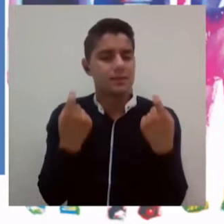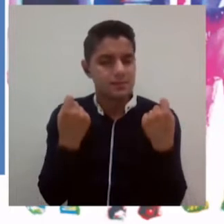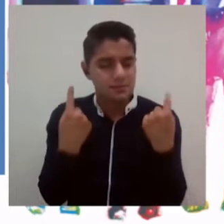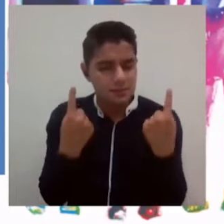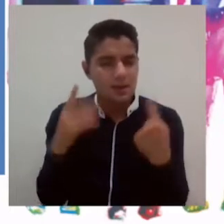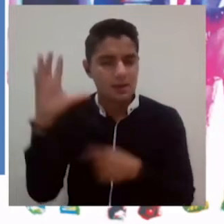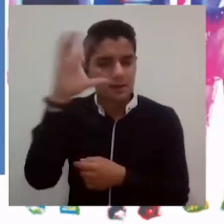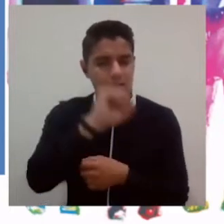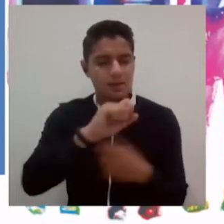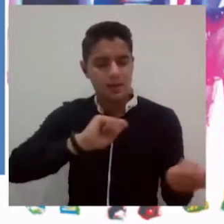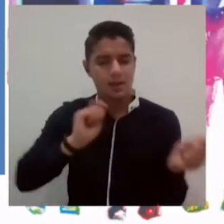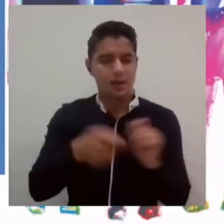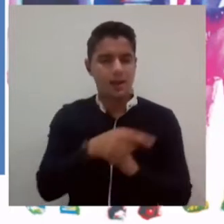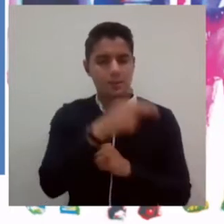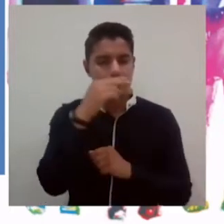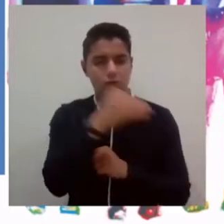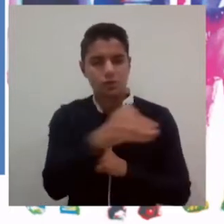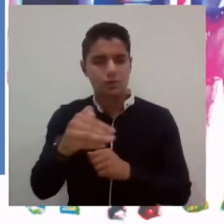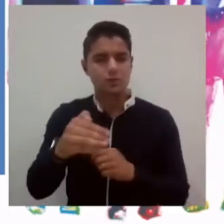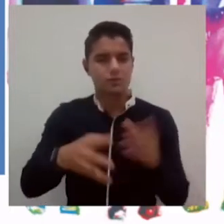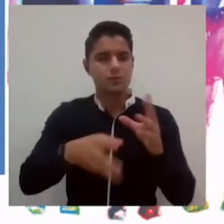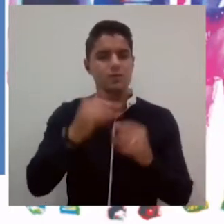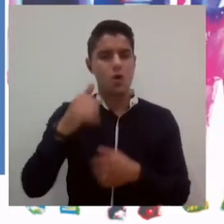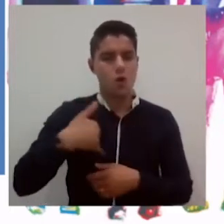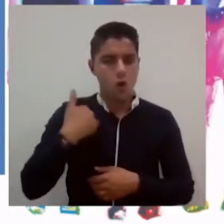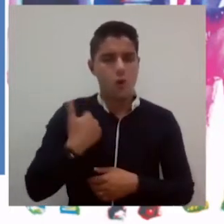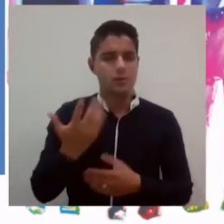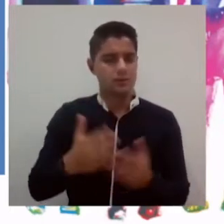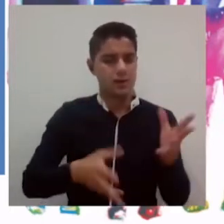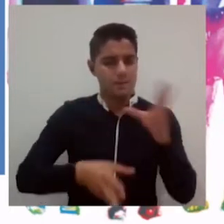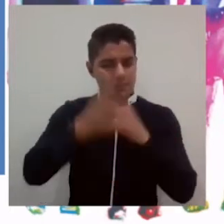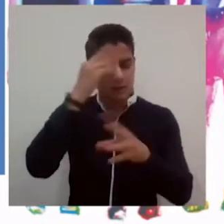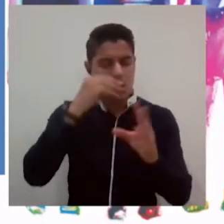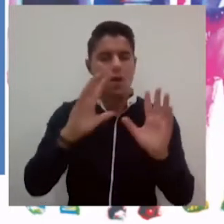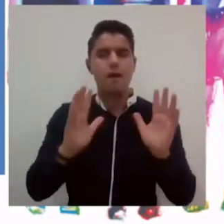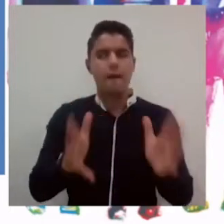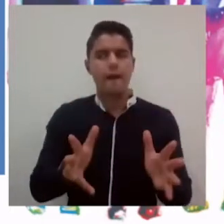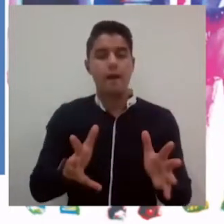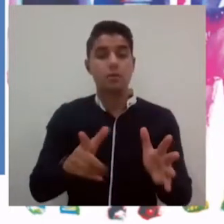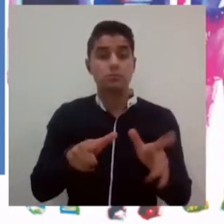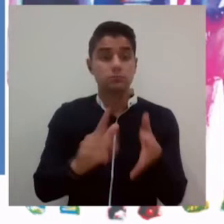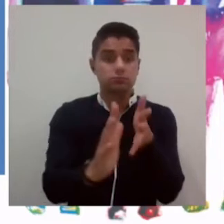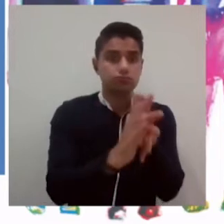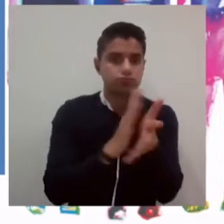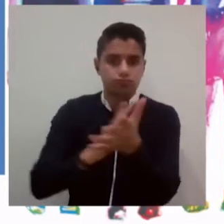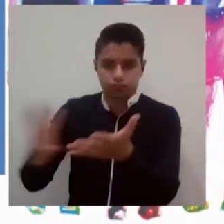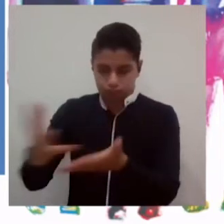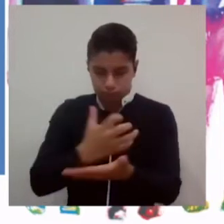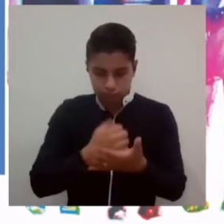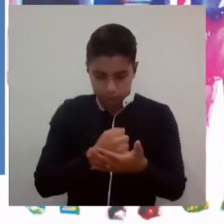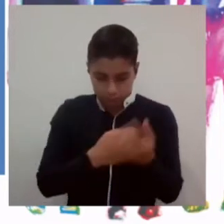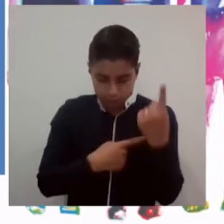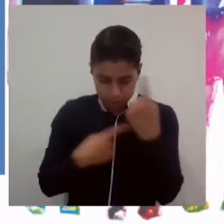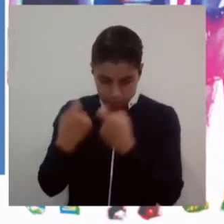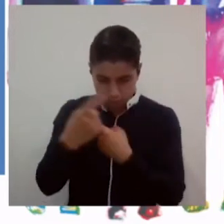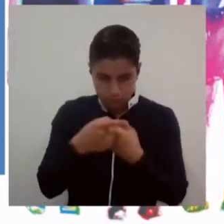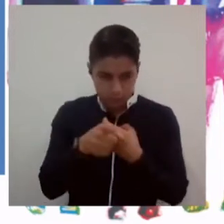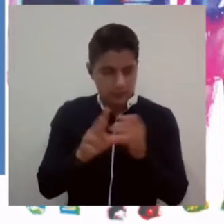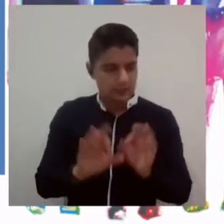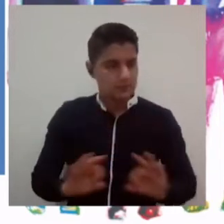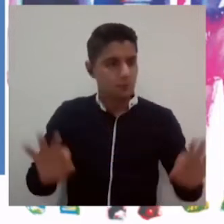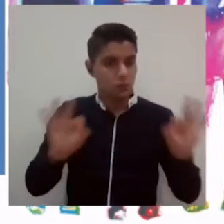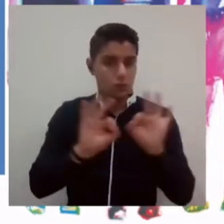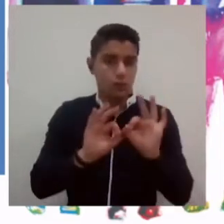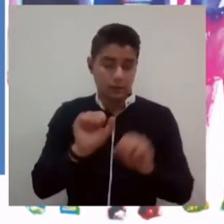los estudiantes. Esta reflexión sobre el valor de la información que generan los resultados, más allá de ser un requisito para la culminación